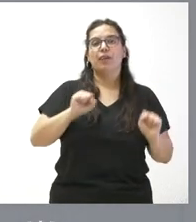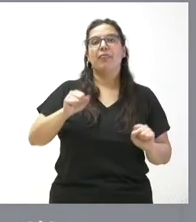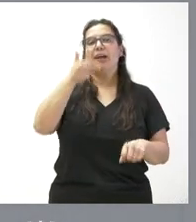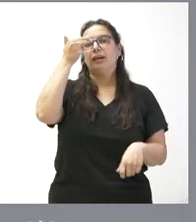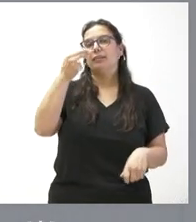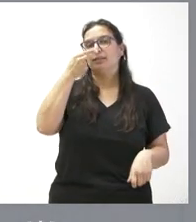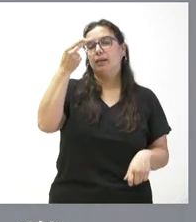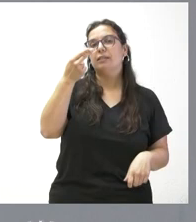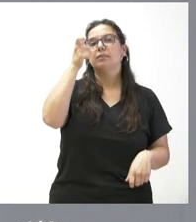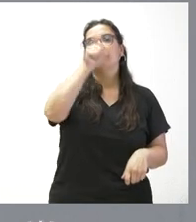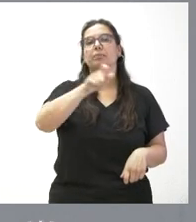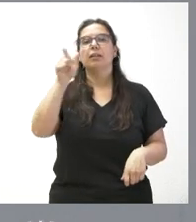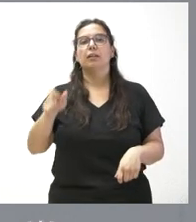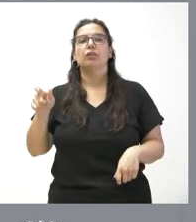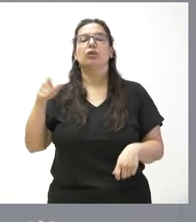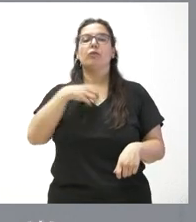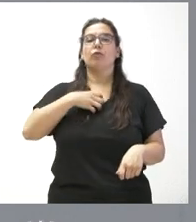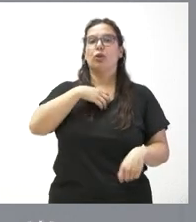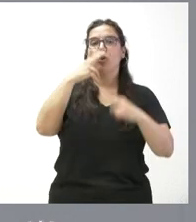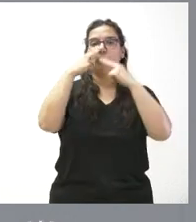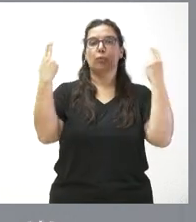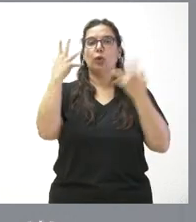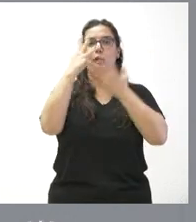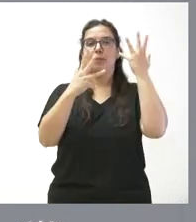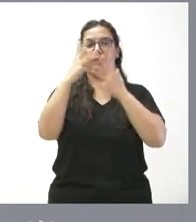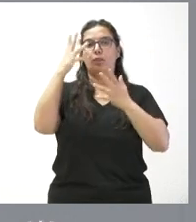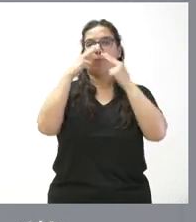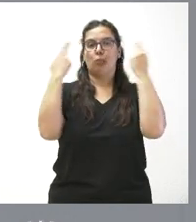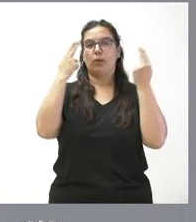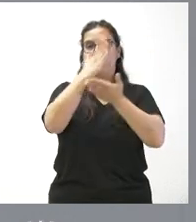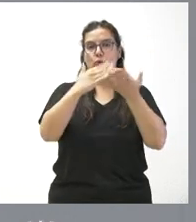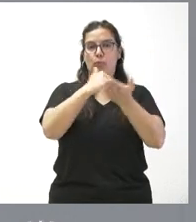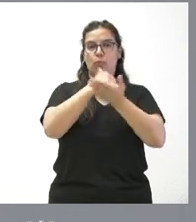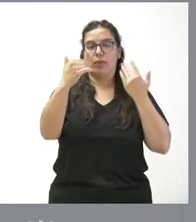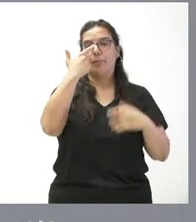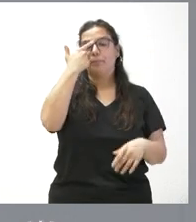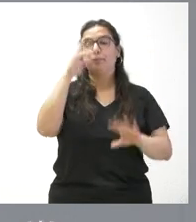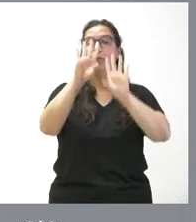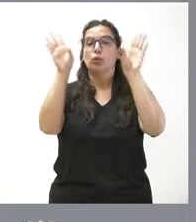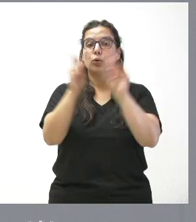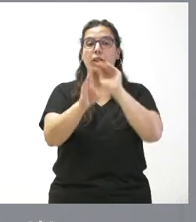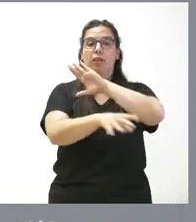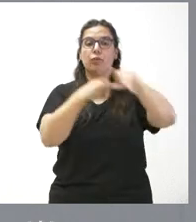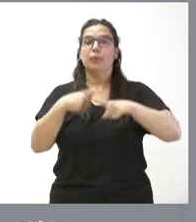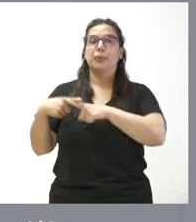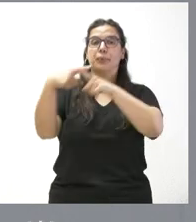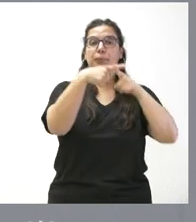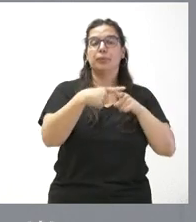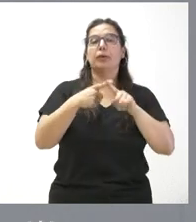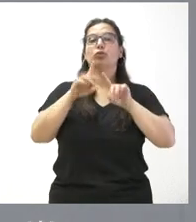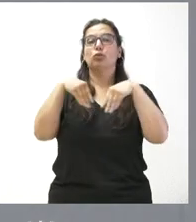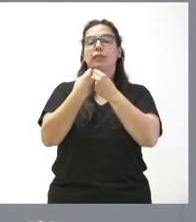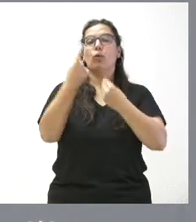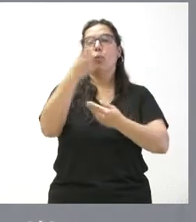intereses de los empleados públicos en la administración de la comunidad. El conjunto de fondos que se distribuyen entre las organizaciones sindicales se asciende a 1